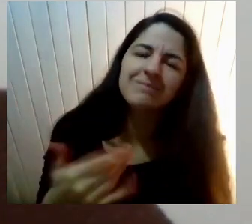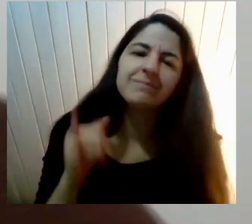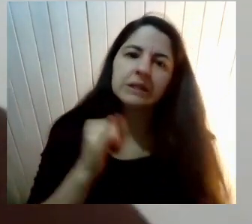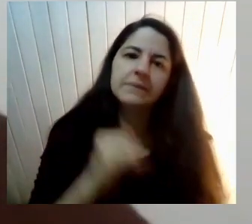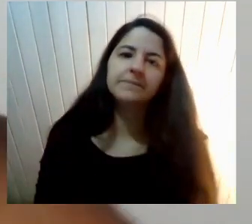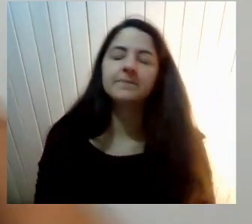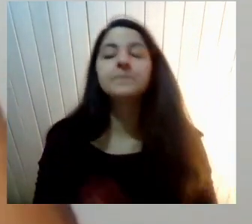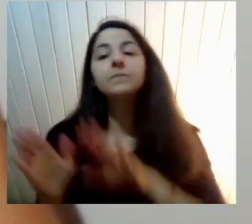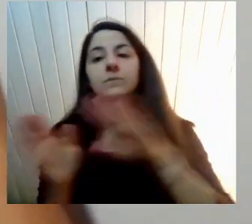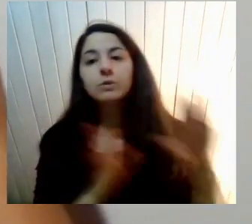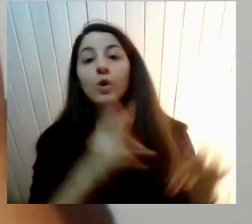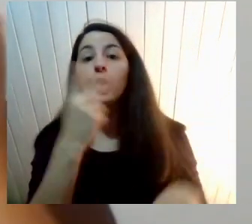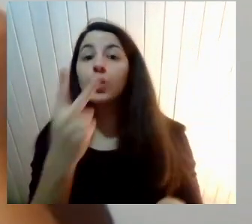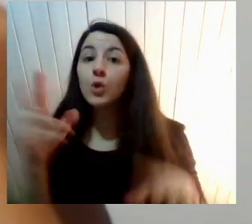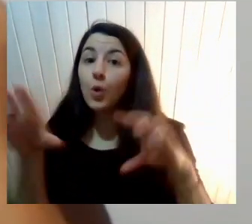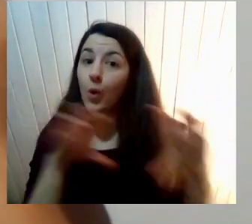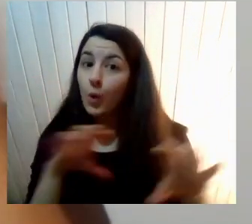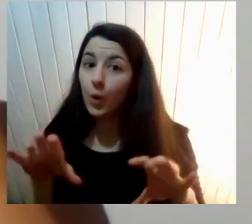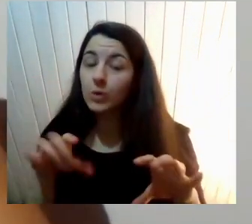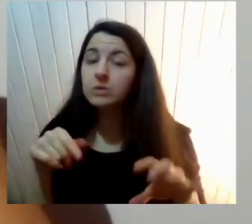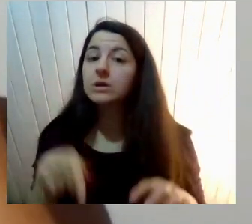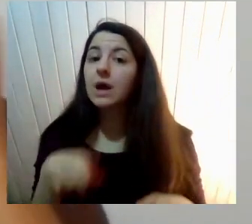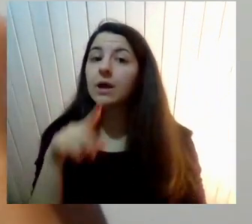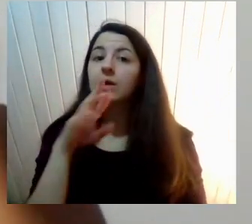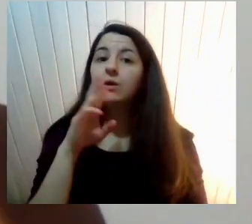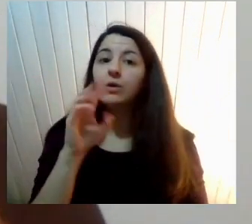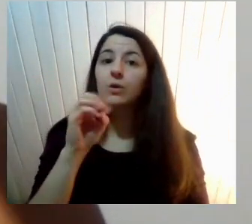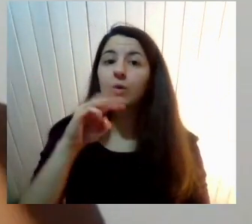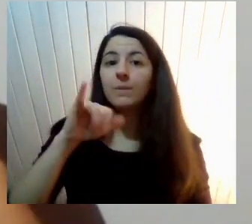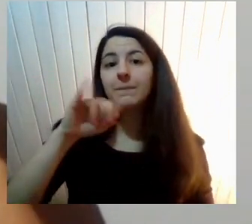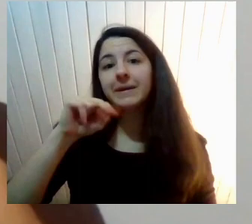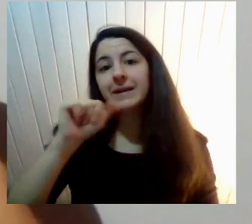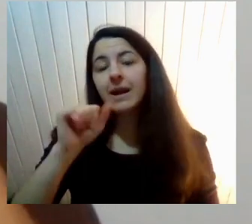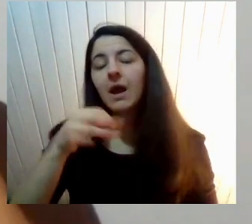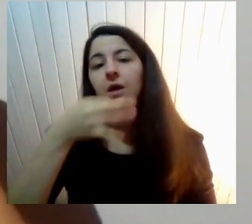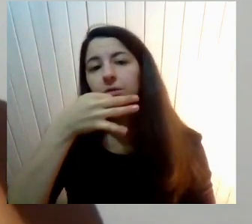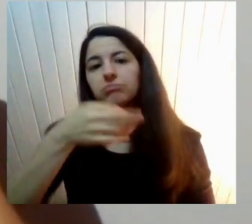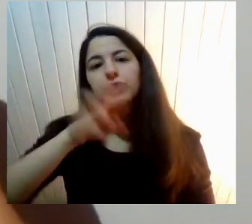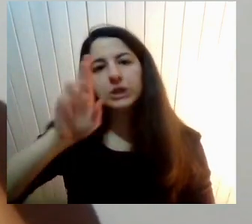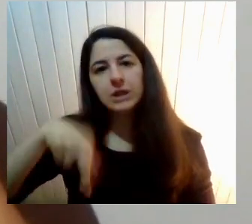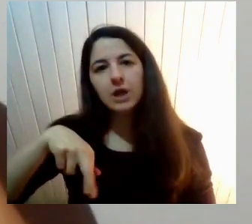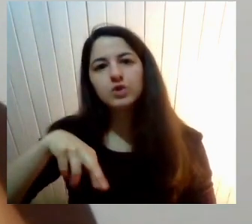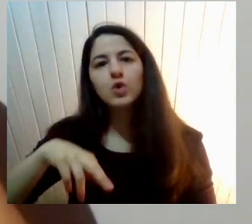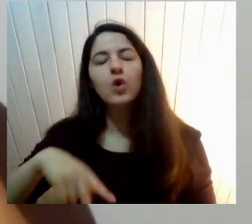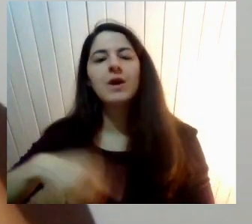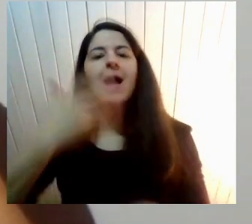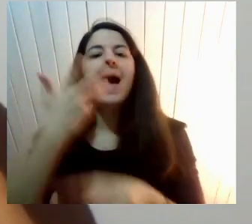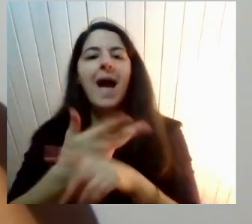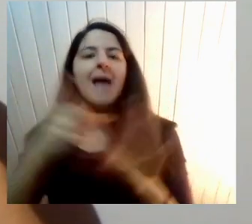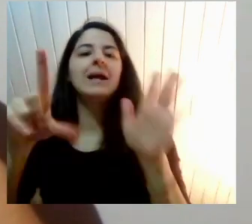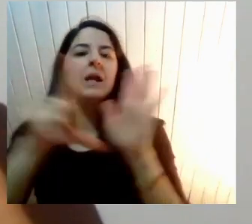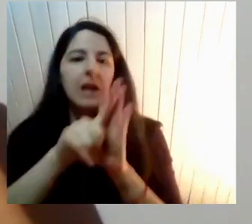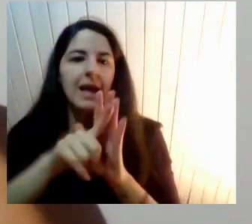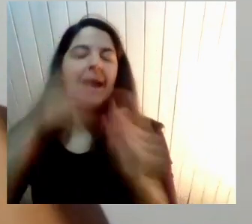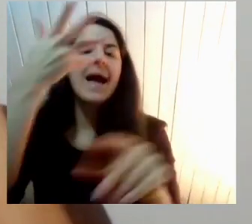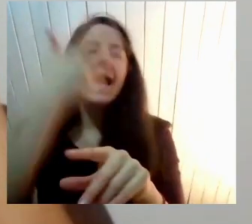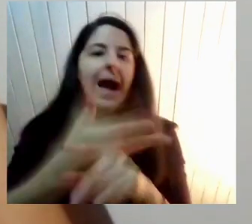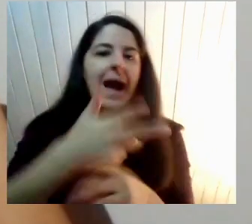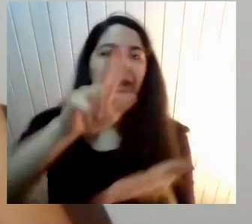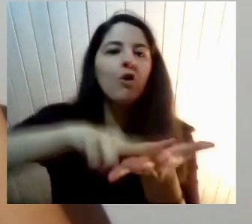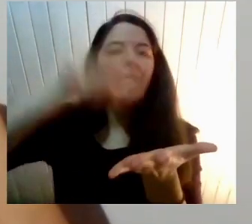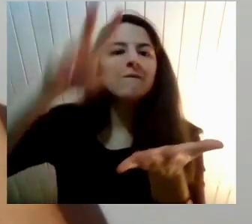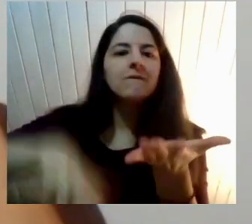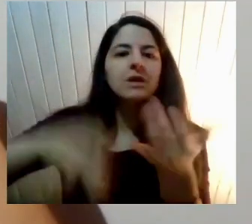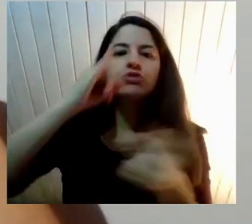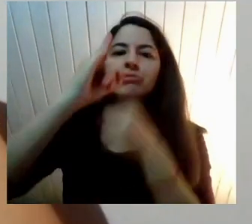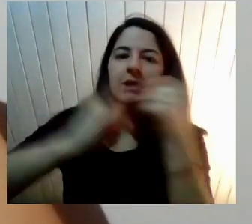cuestiones Que se cruzan Y ahí Romina Tiene harta razón Digamos Hay una legalidad Hay convenios internacionales Hay ley Antidiscriminación Está la ley De